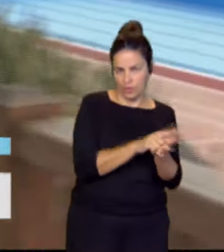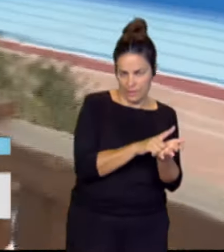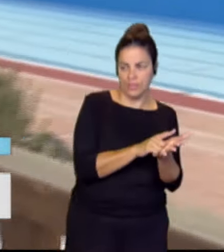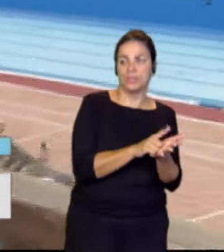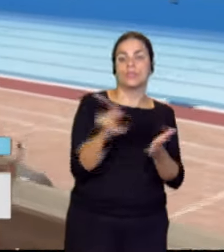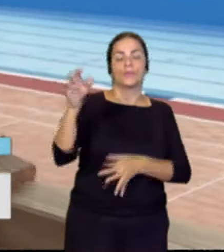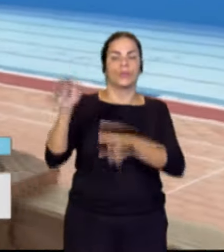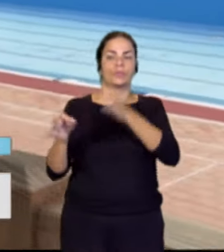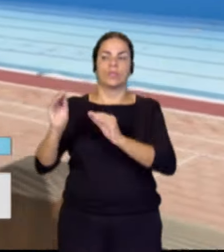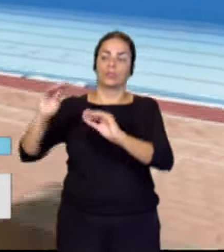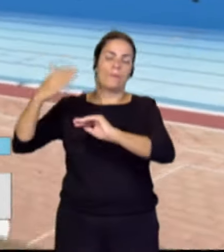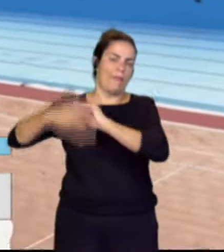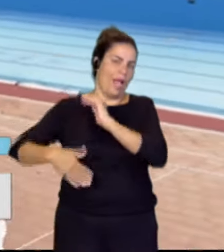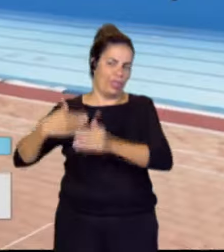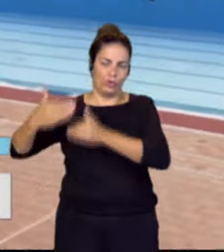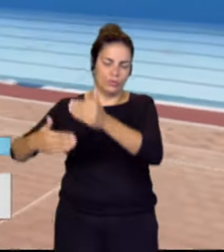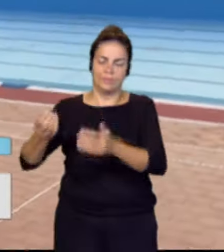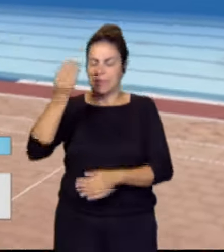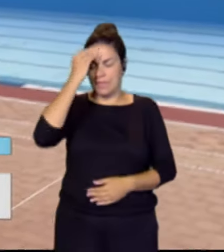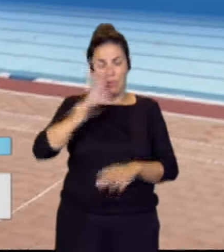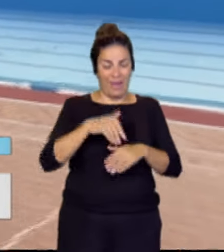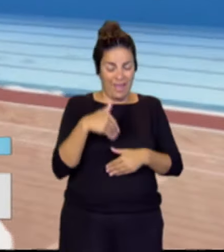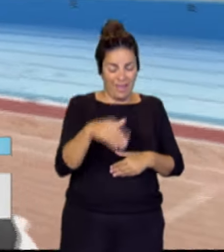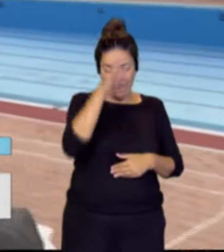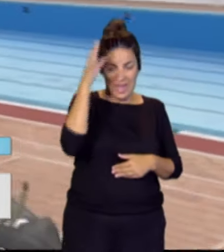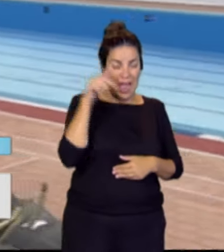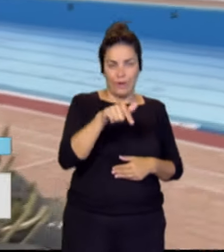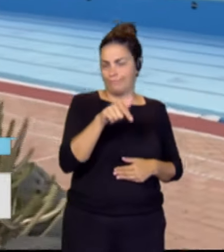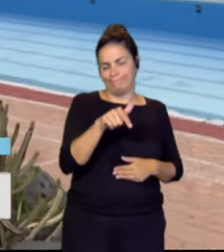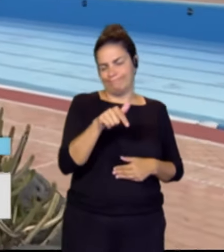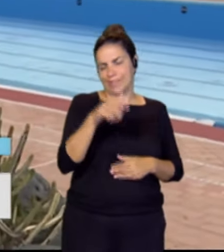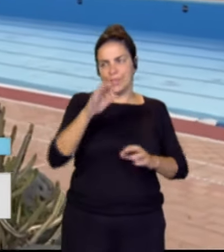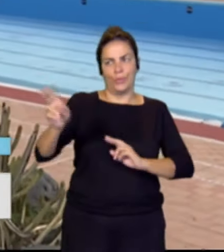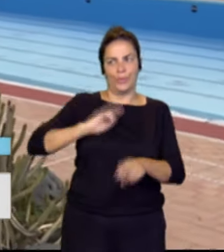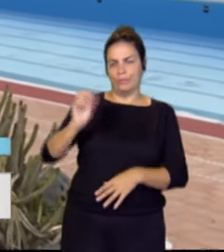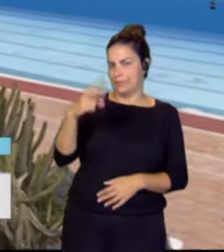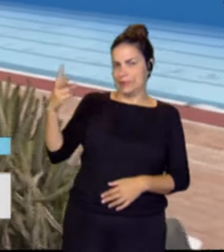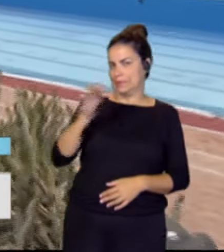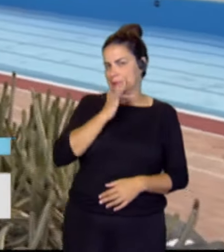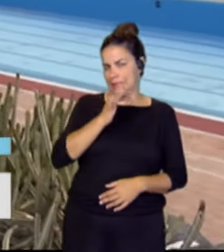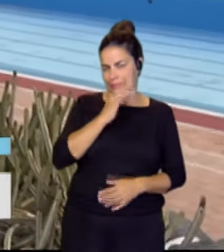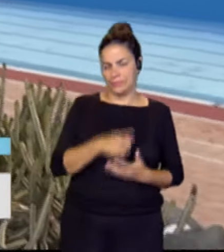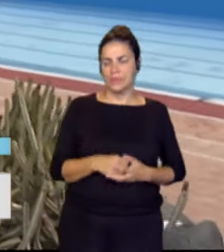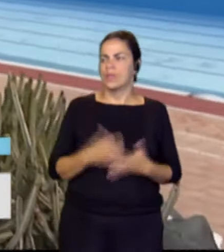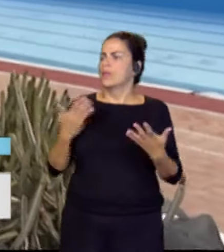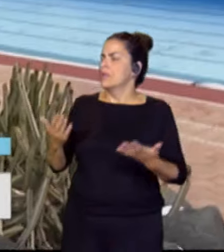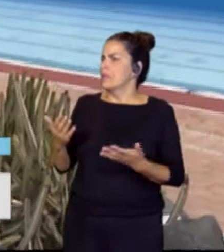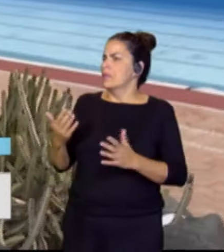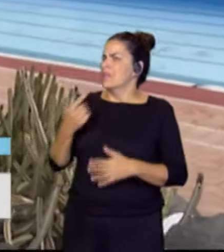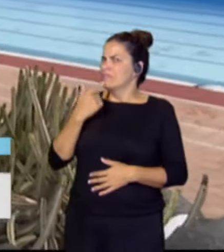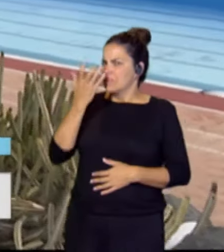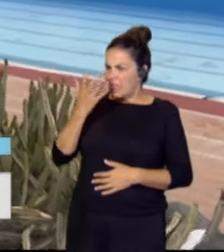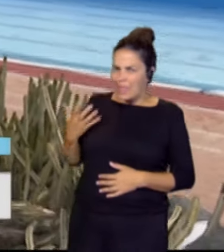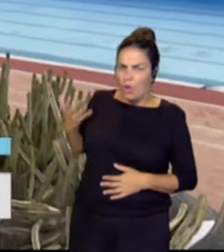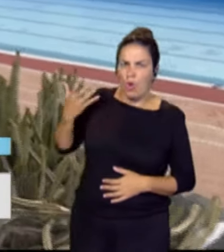justicia tiene unos plazos y entendemos que de cara a este verano no tendremos ni siquiera, pues, una resolución al respecto. Han sido, Andrés, hablamos de cinco